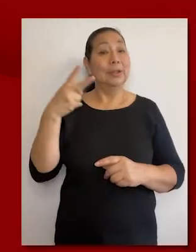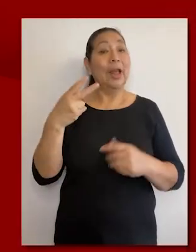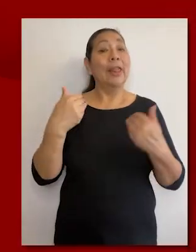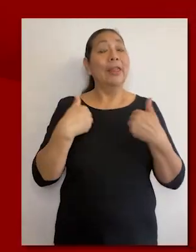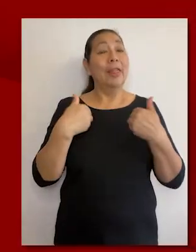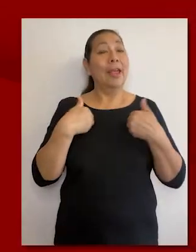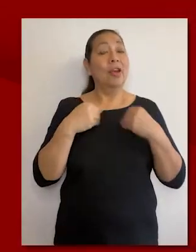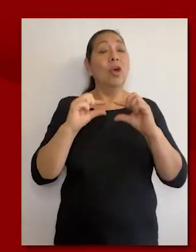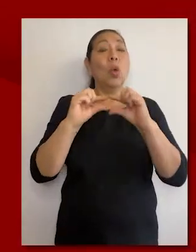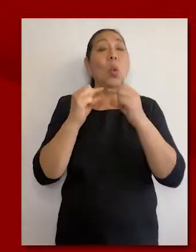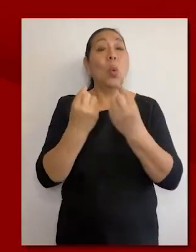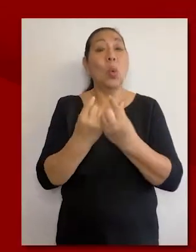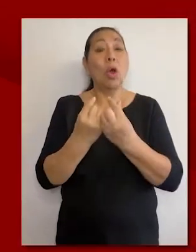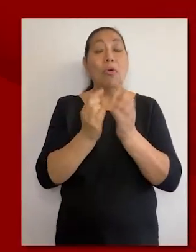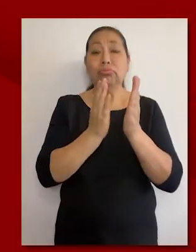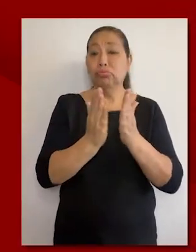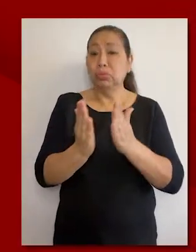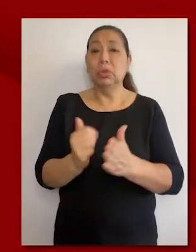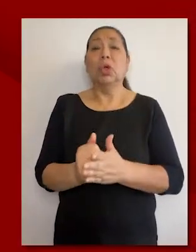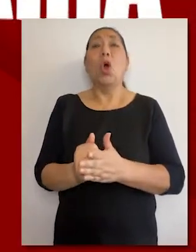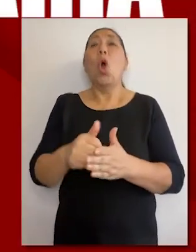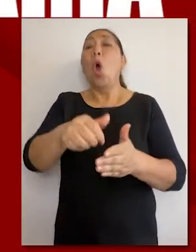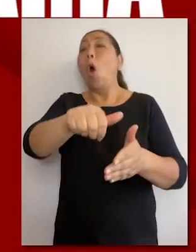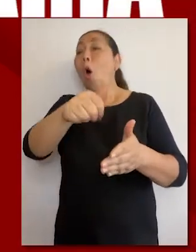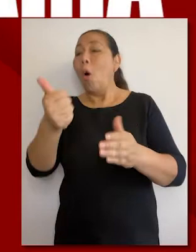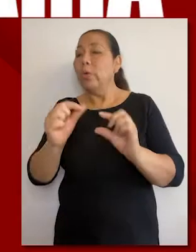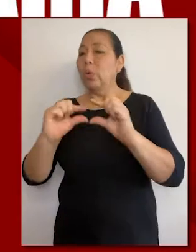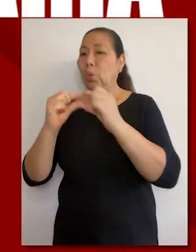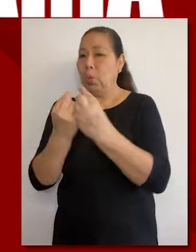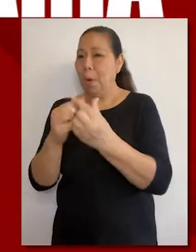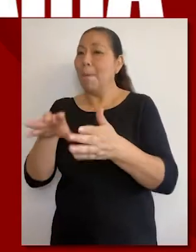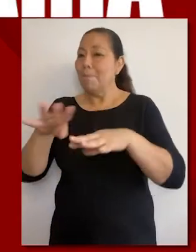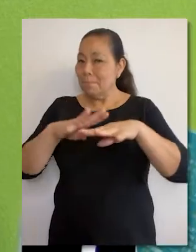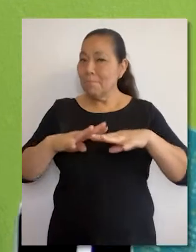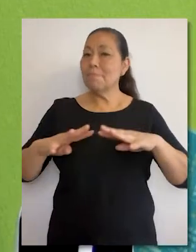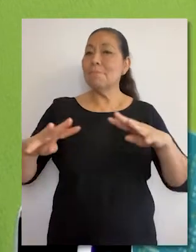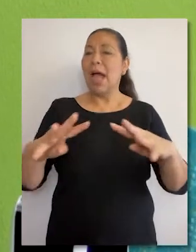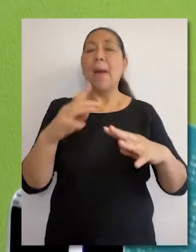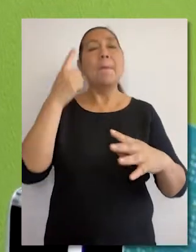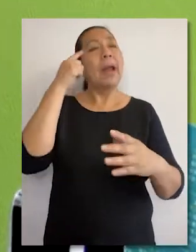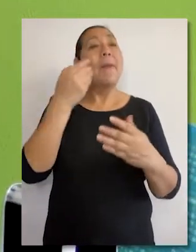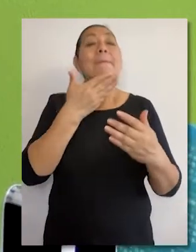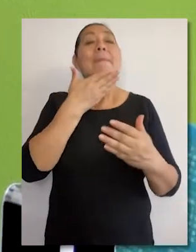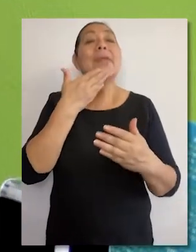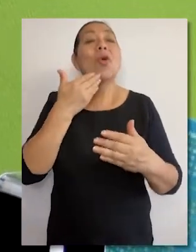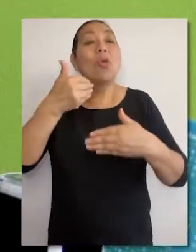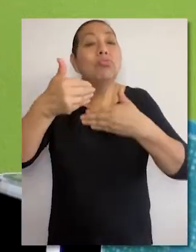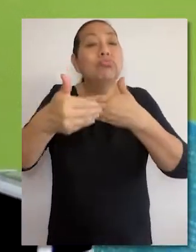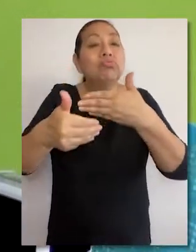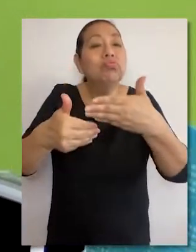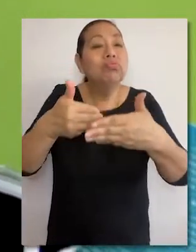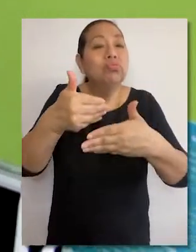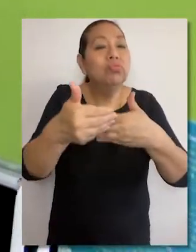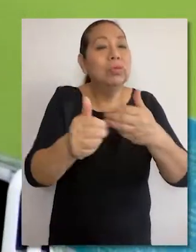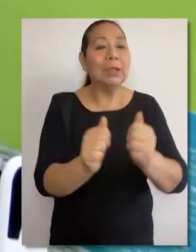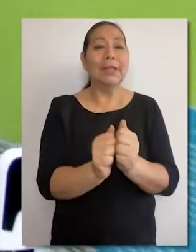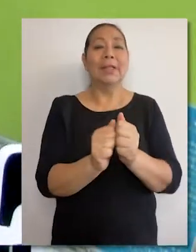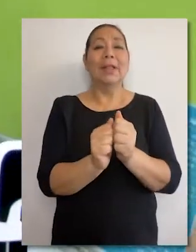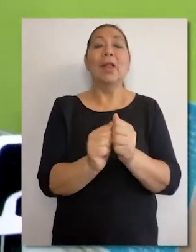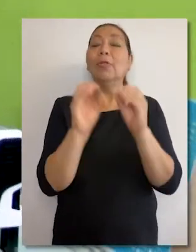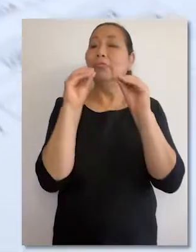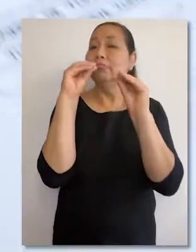Sala Segunda tendrá una conformación ordinaria y otra extraordinaria, con la finalidad de optimizar la productividad